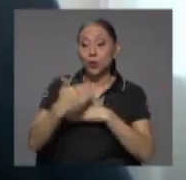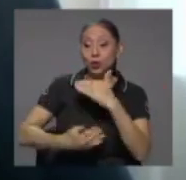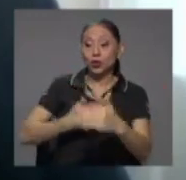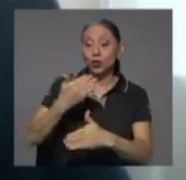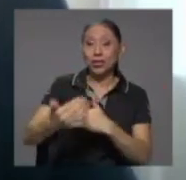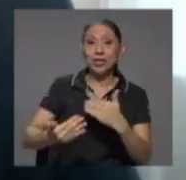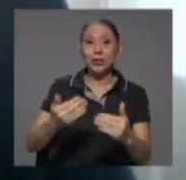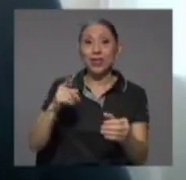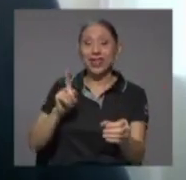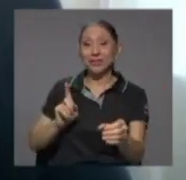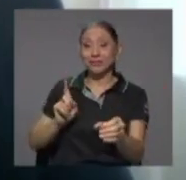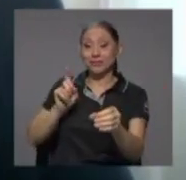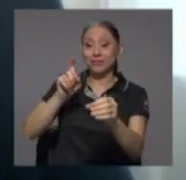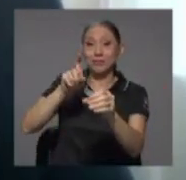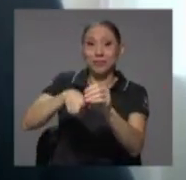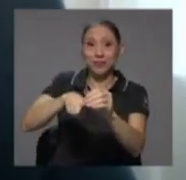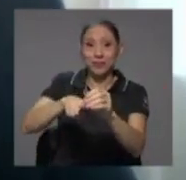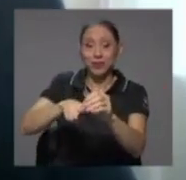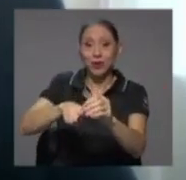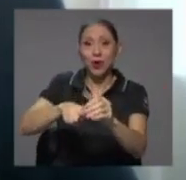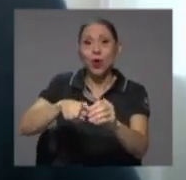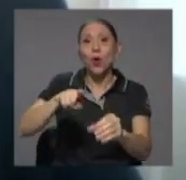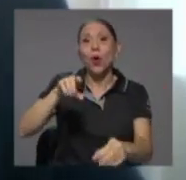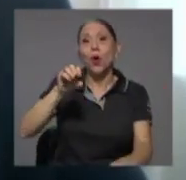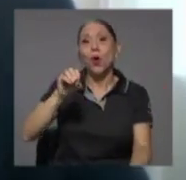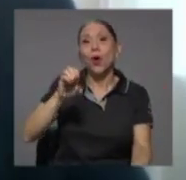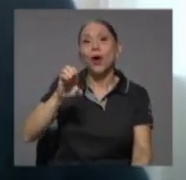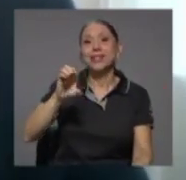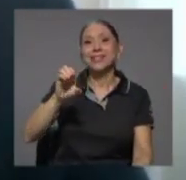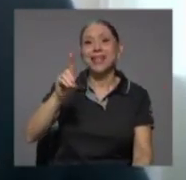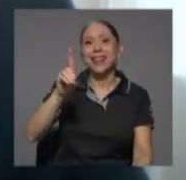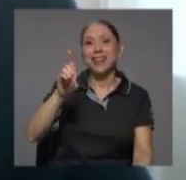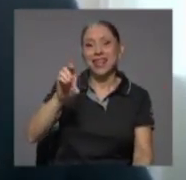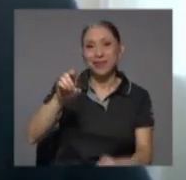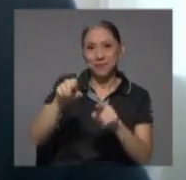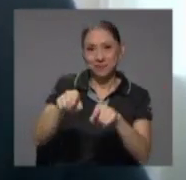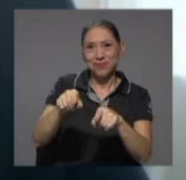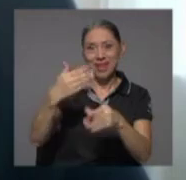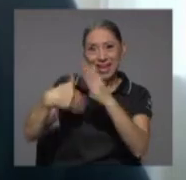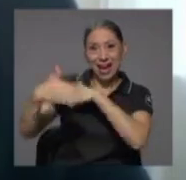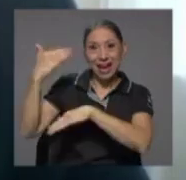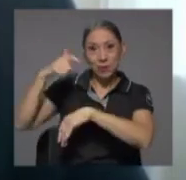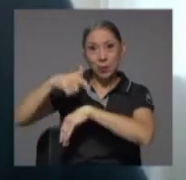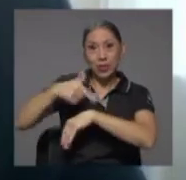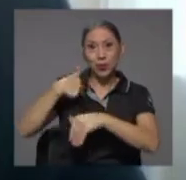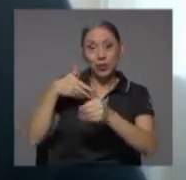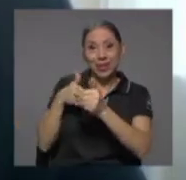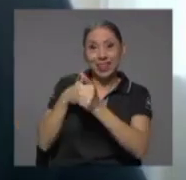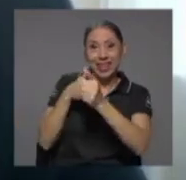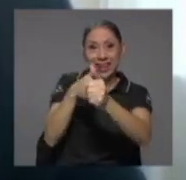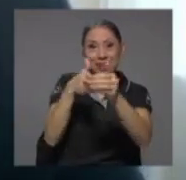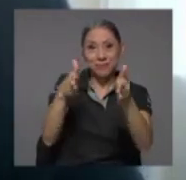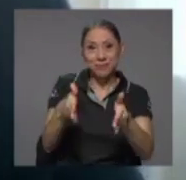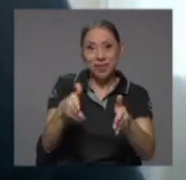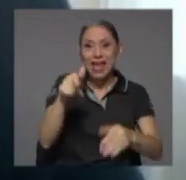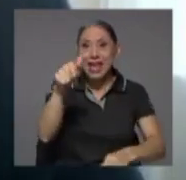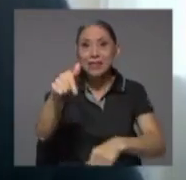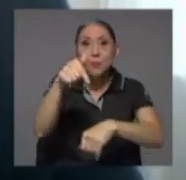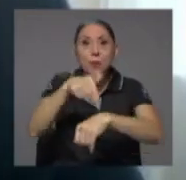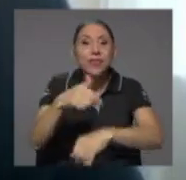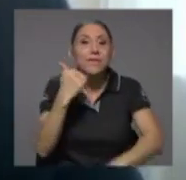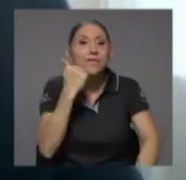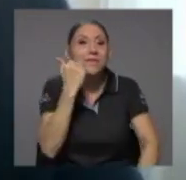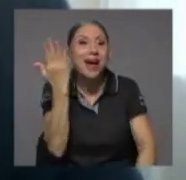tocó a mí en ese momento pues liderar la verdad es que se hizo fácil gracias al